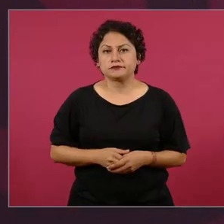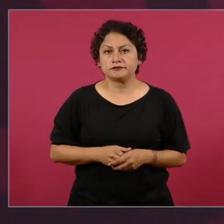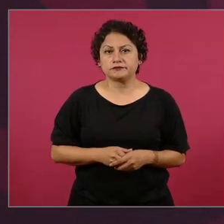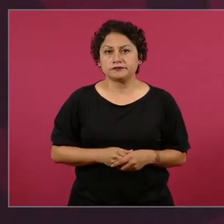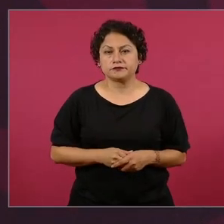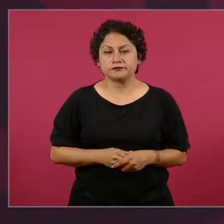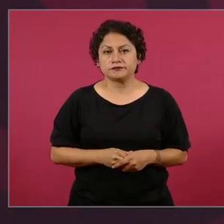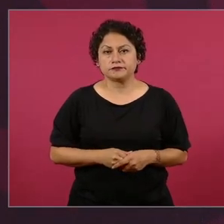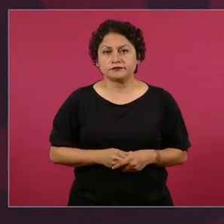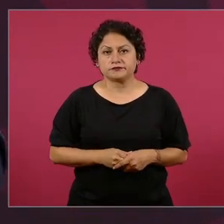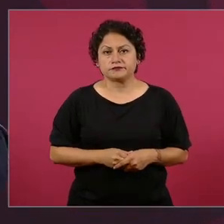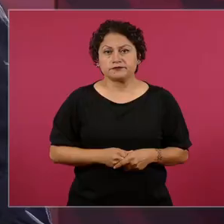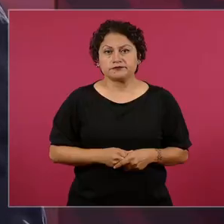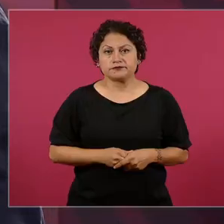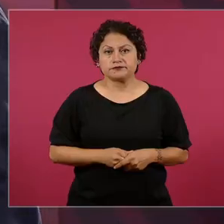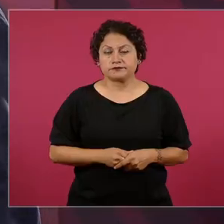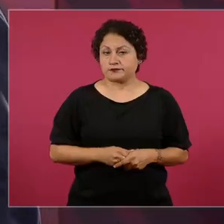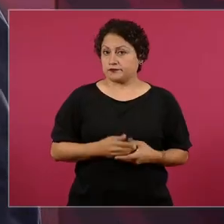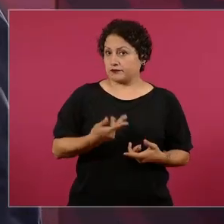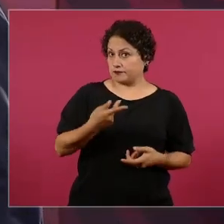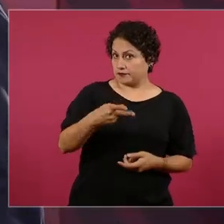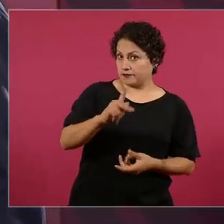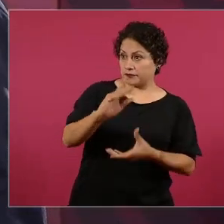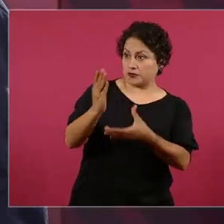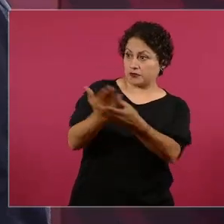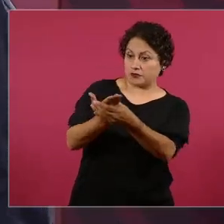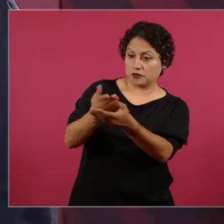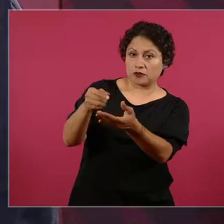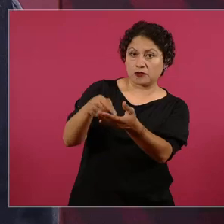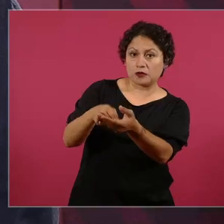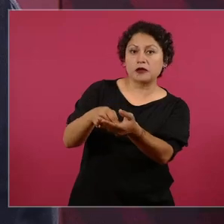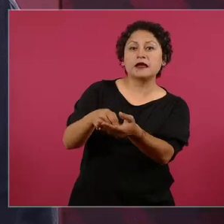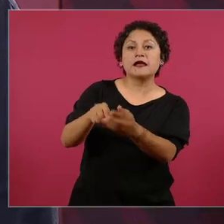y el de los 33 mil